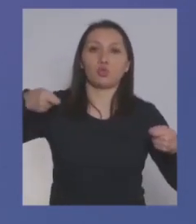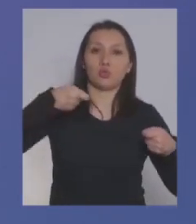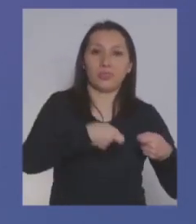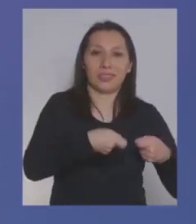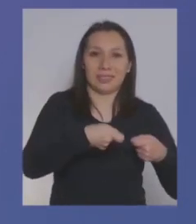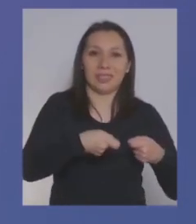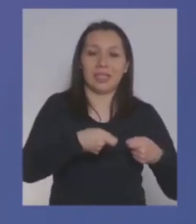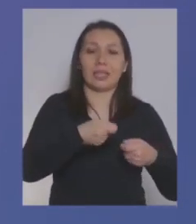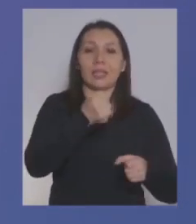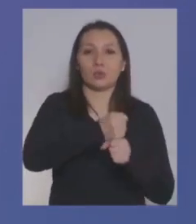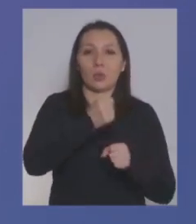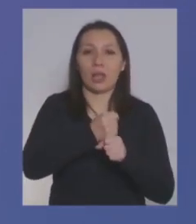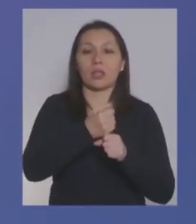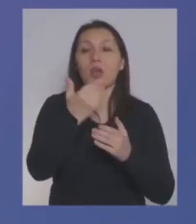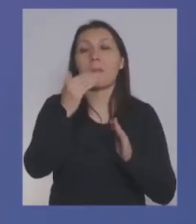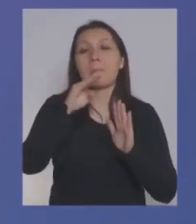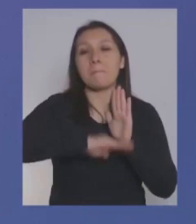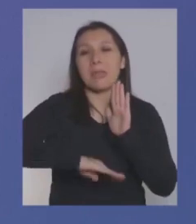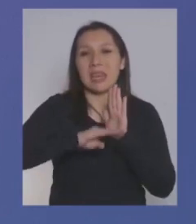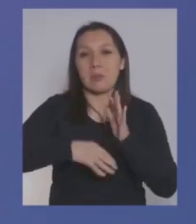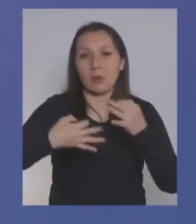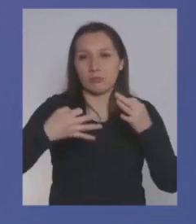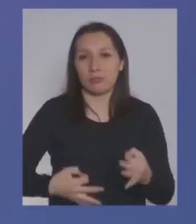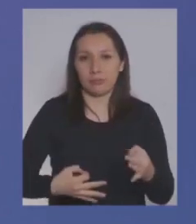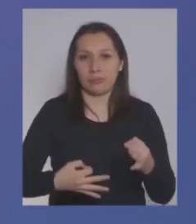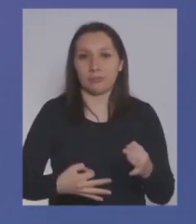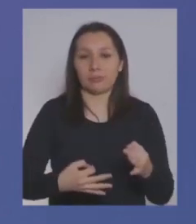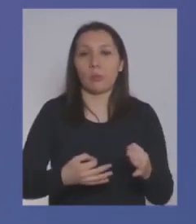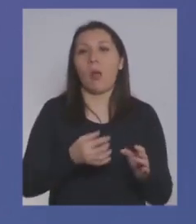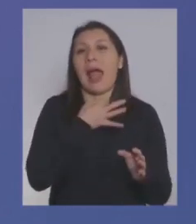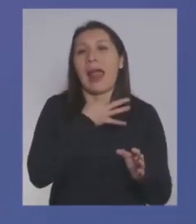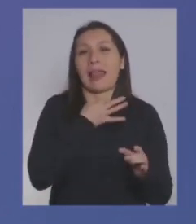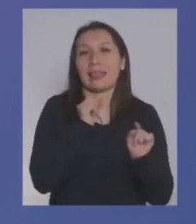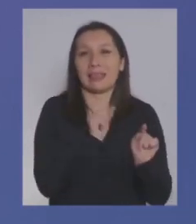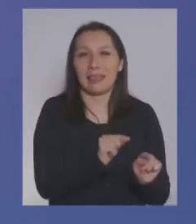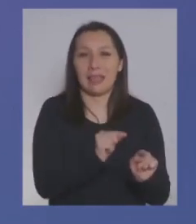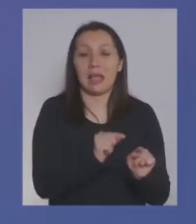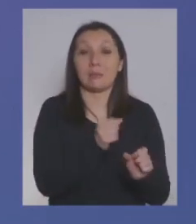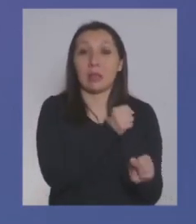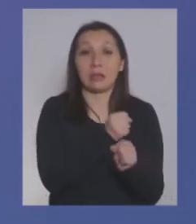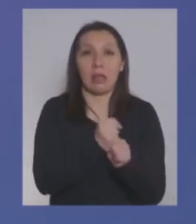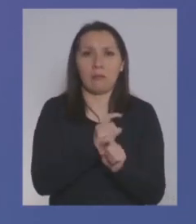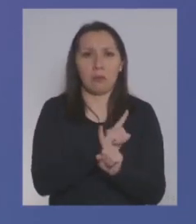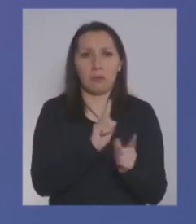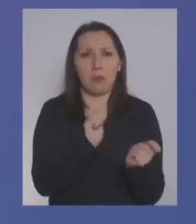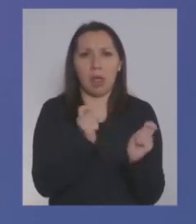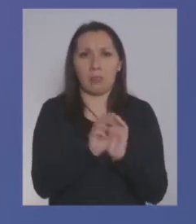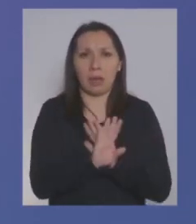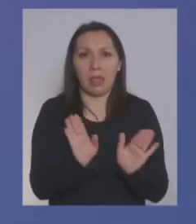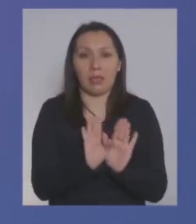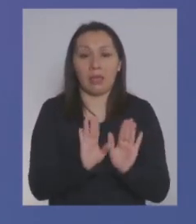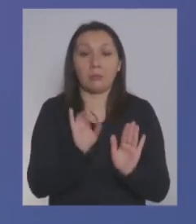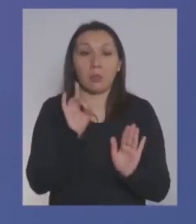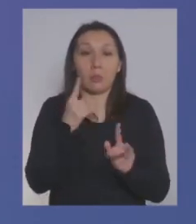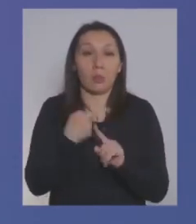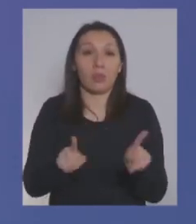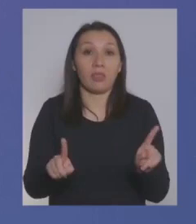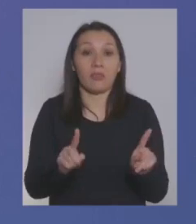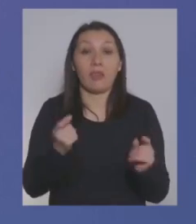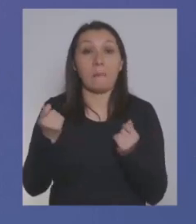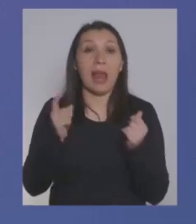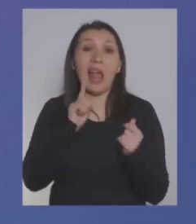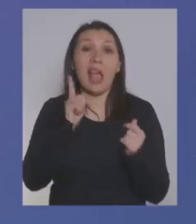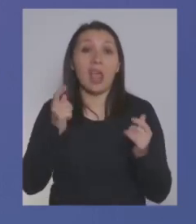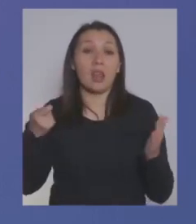del ingreso mínimo garantizado desde el punto de vista del trabajador nada cambia mucho porque la única diferencia es si la